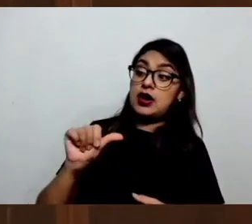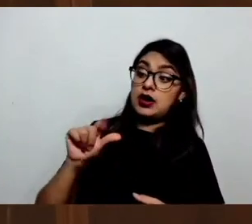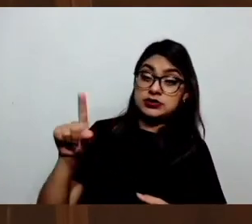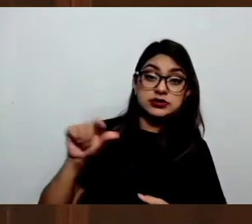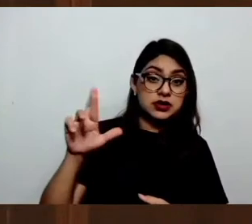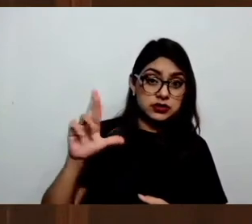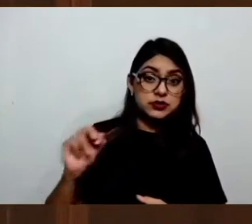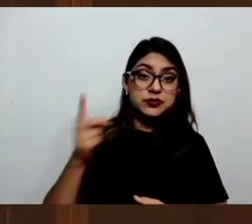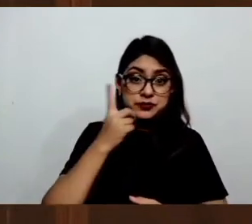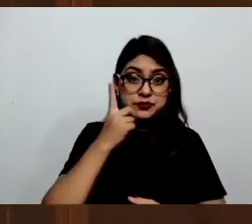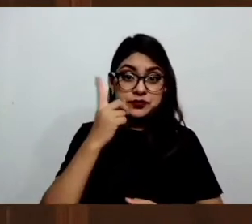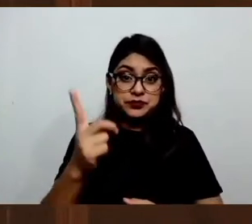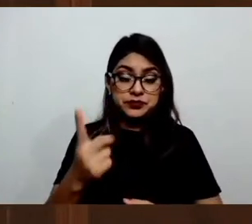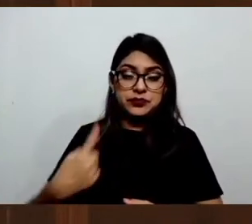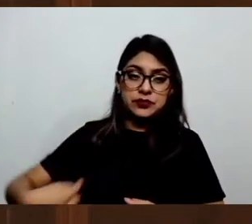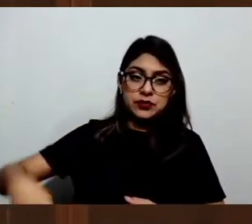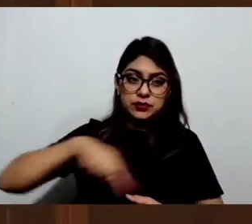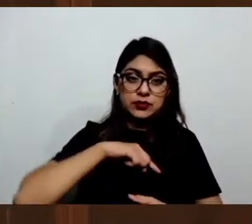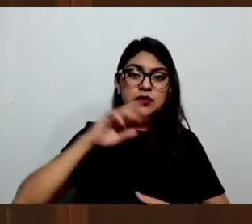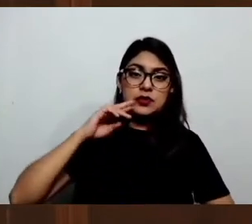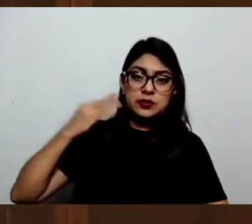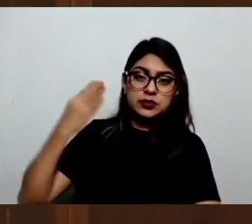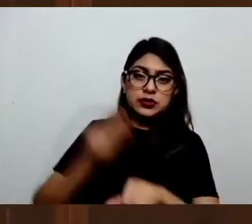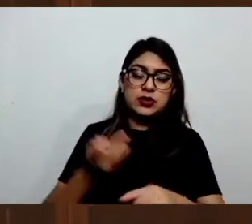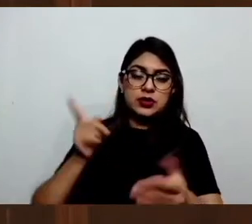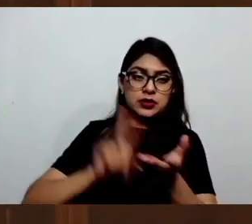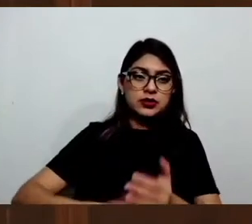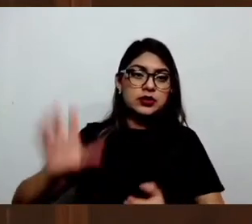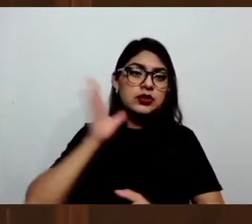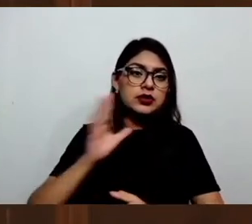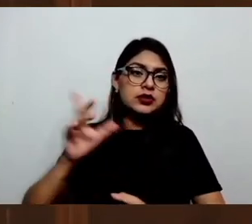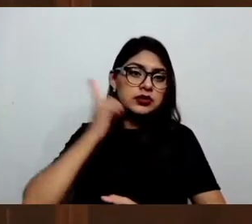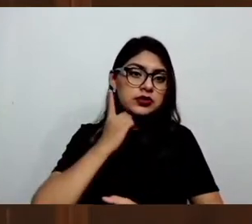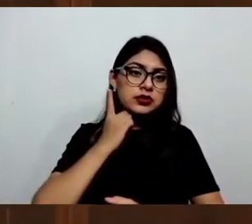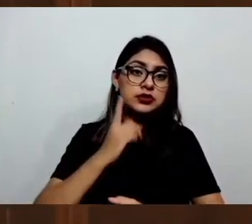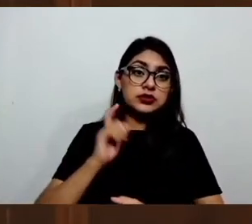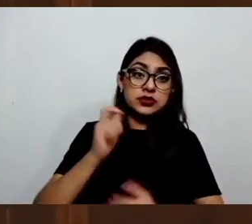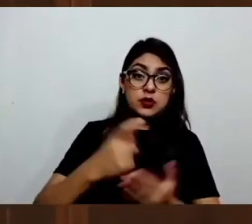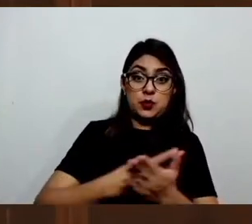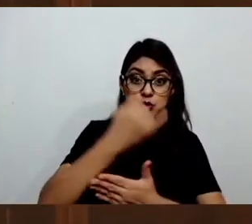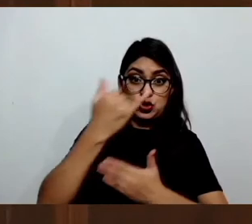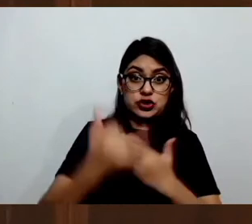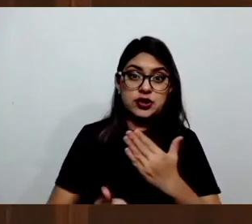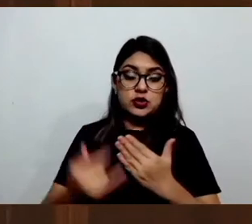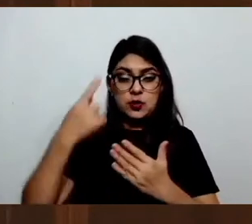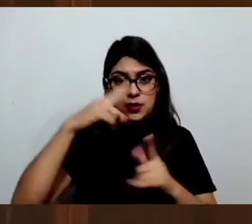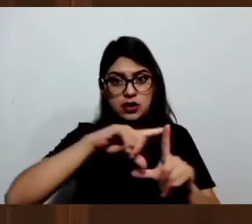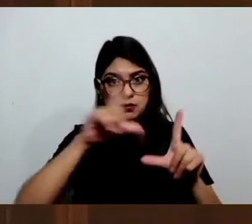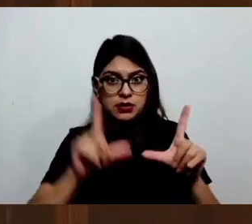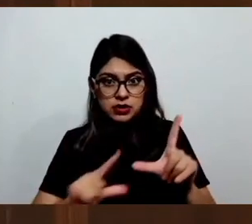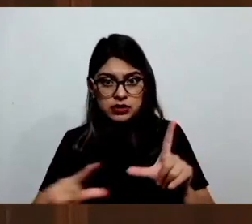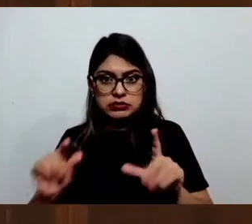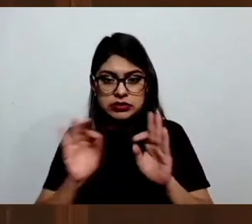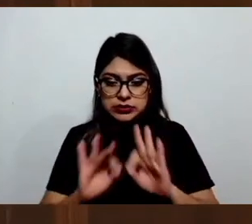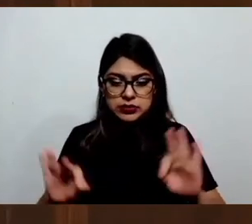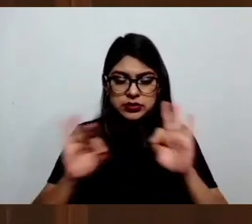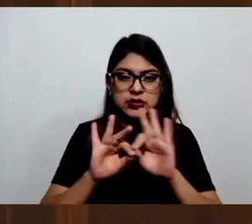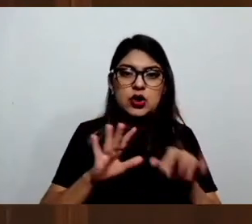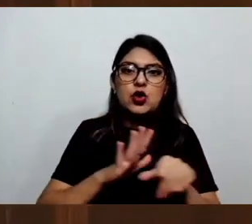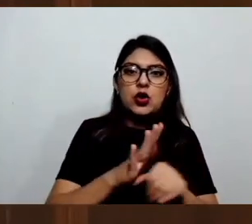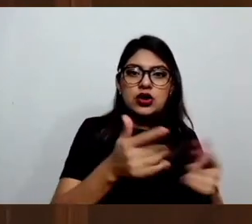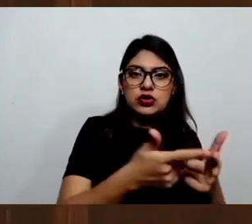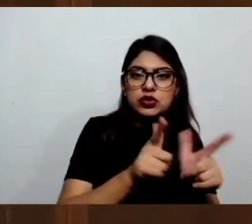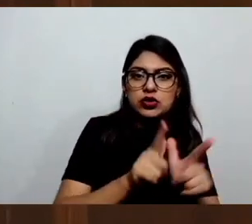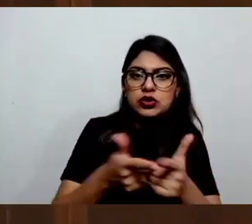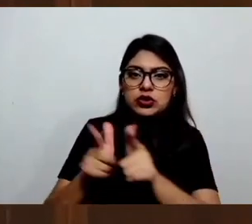legisladores y como representantes de un proyecto de nación, cualquiera que sea, por el grupo parlamentario del partido